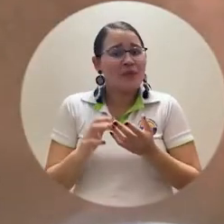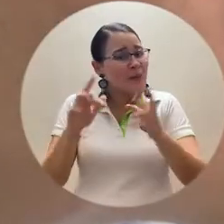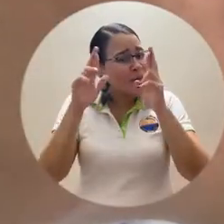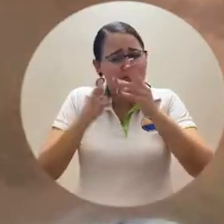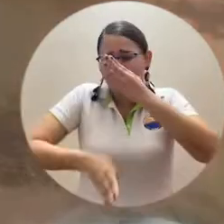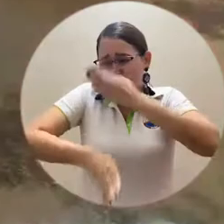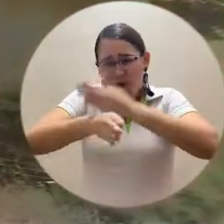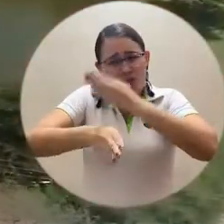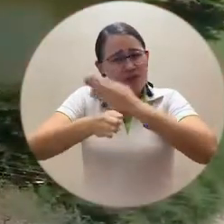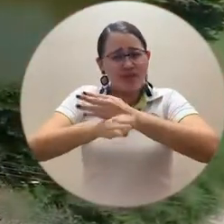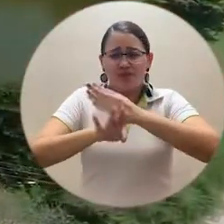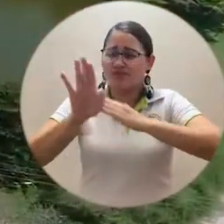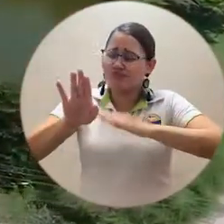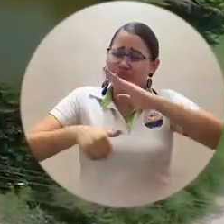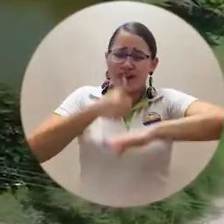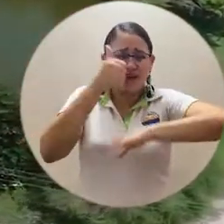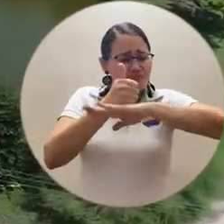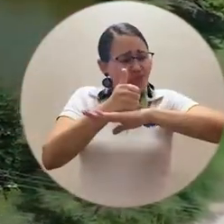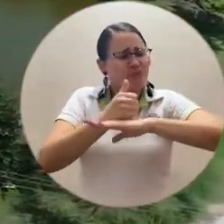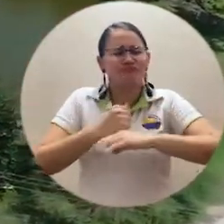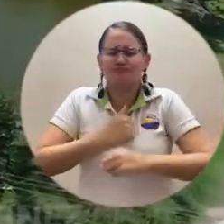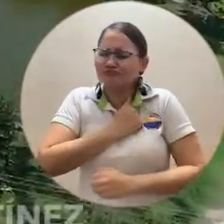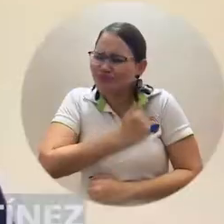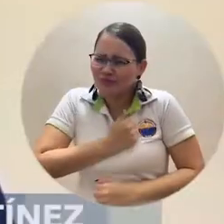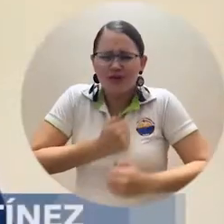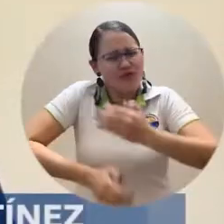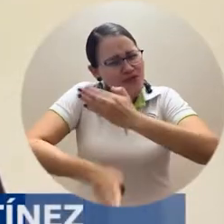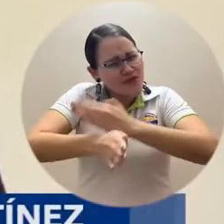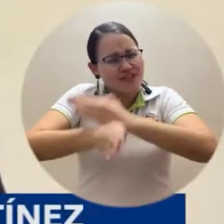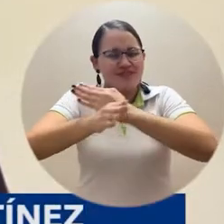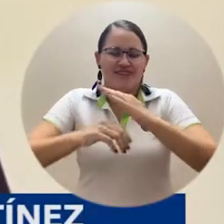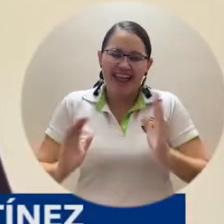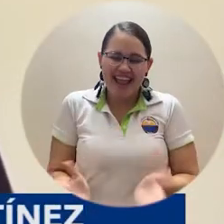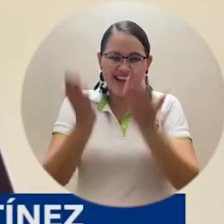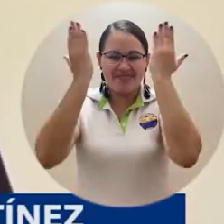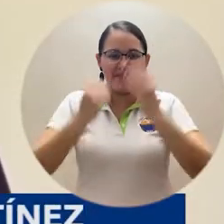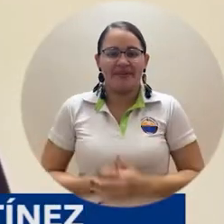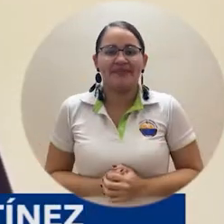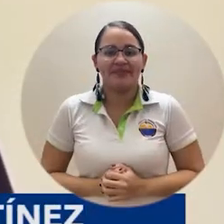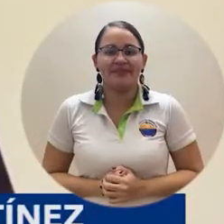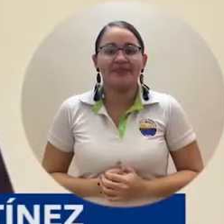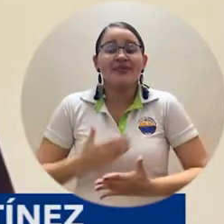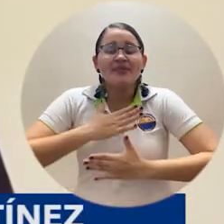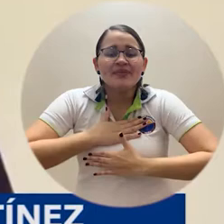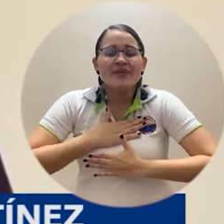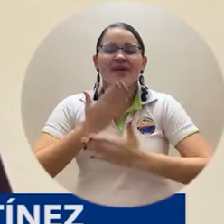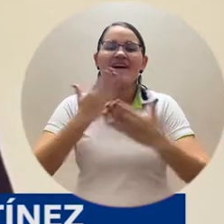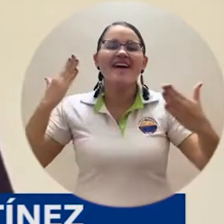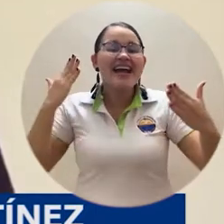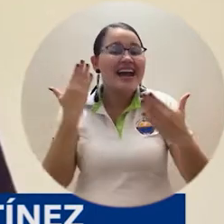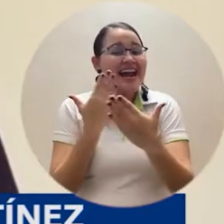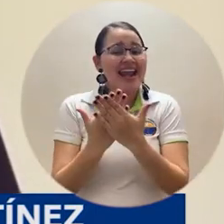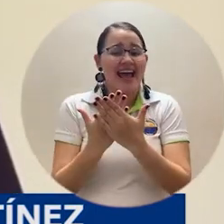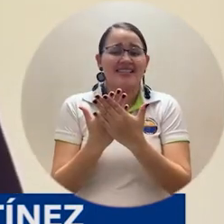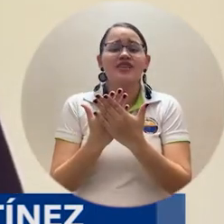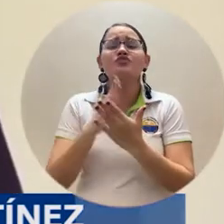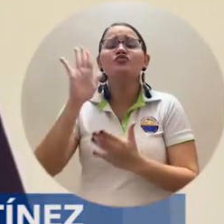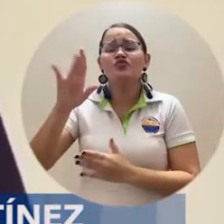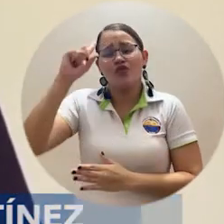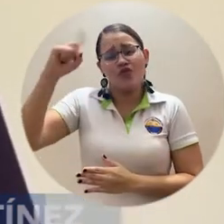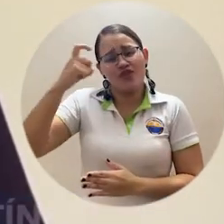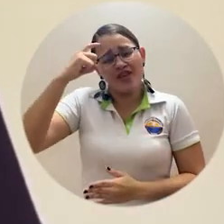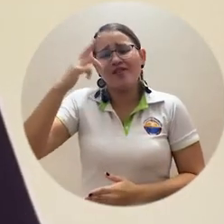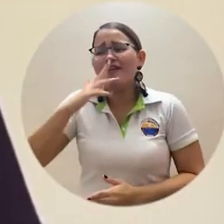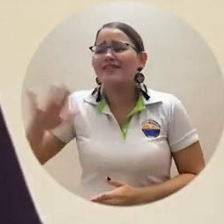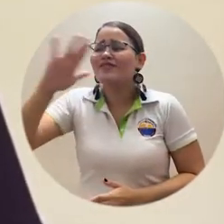señor rector, no desfallezca en su lucha. Quiero darle las gracias al gobierno nacional por ese aporte importante que hace para la Universidad del Magdalena y